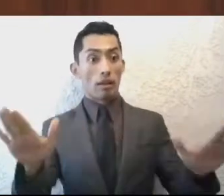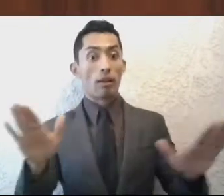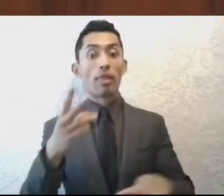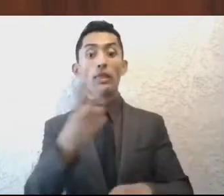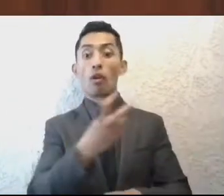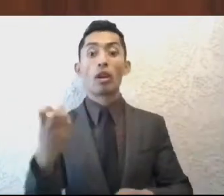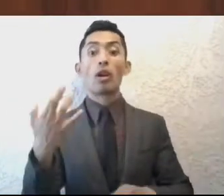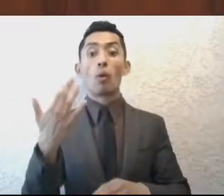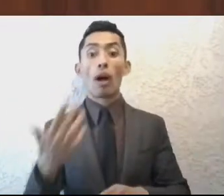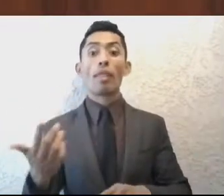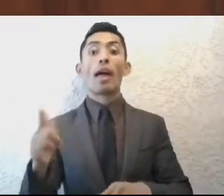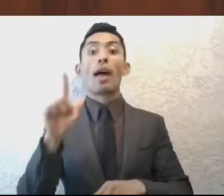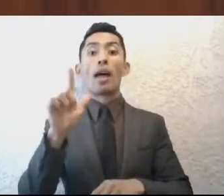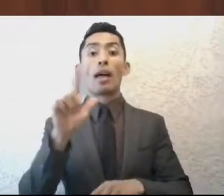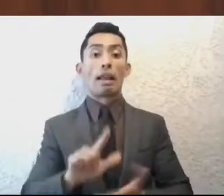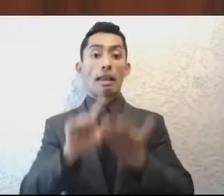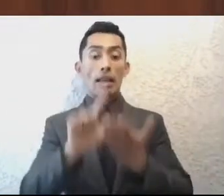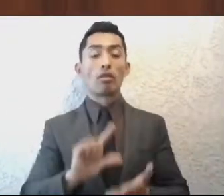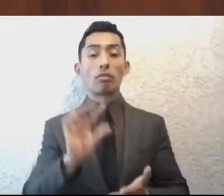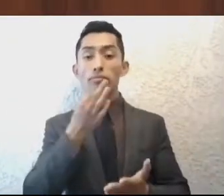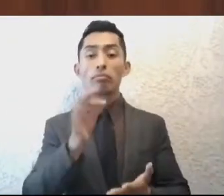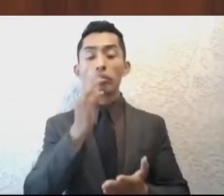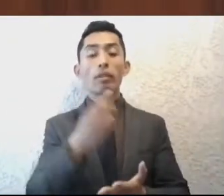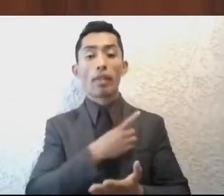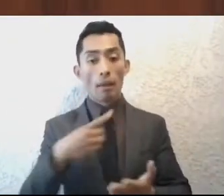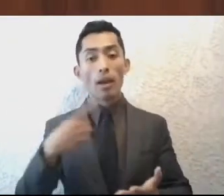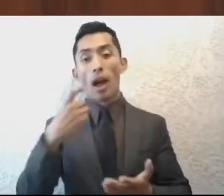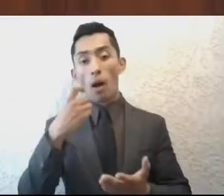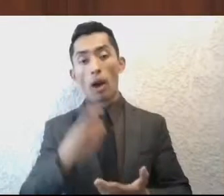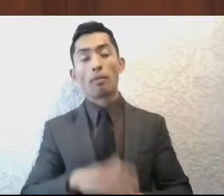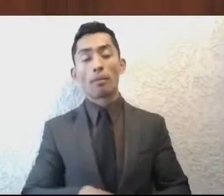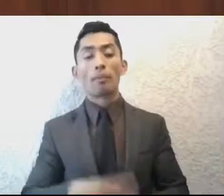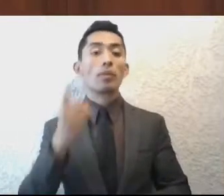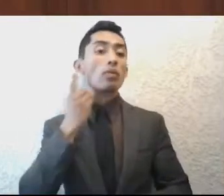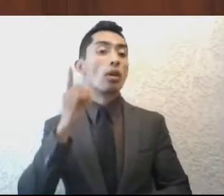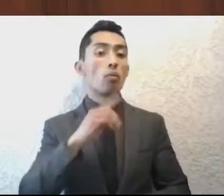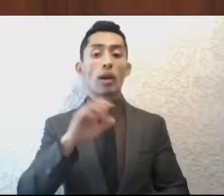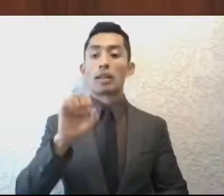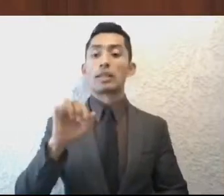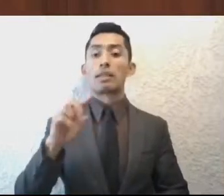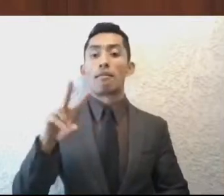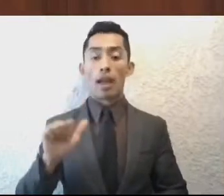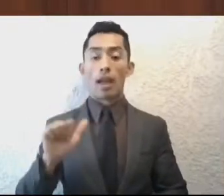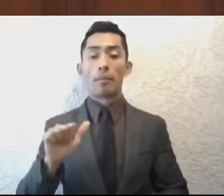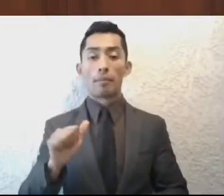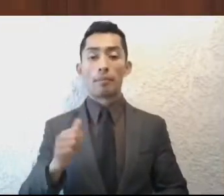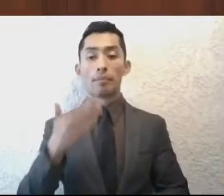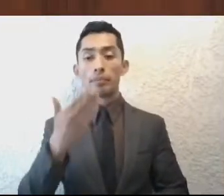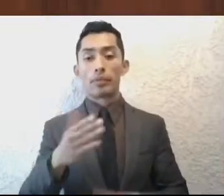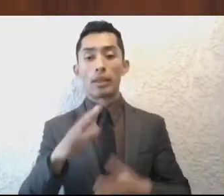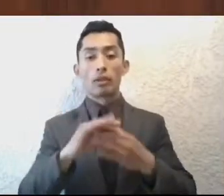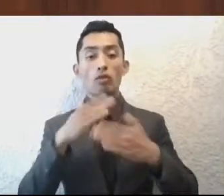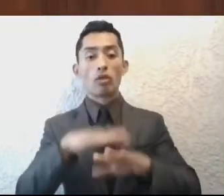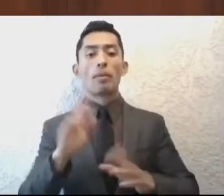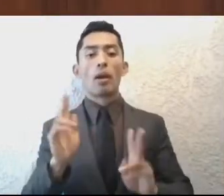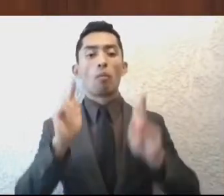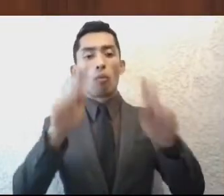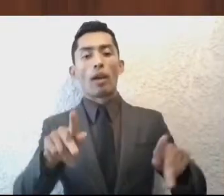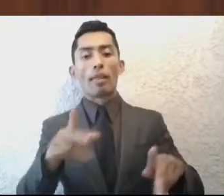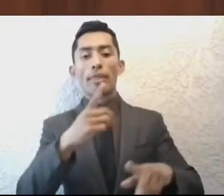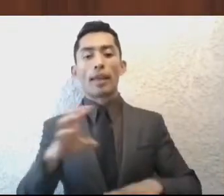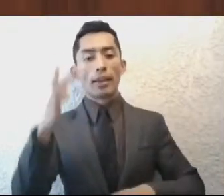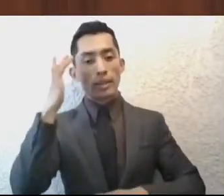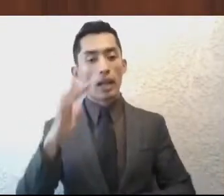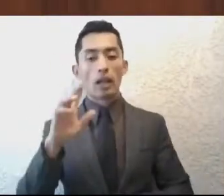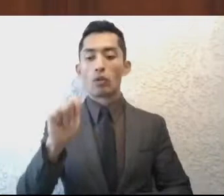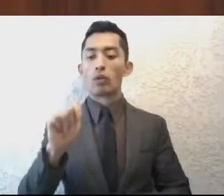litros por segundo. Diputada Silvia Barbarena, respecto del puente de Santo Tomás,